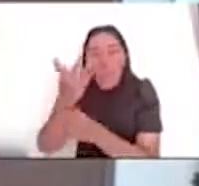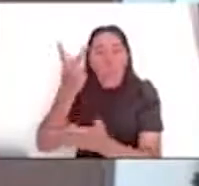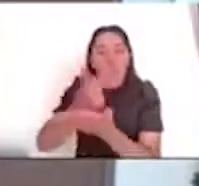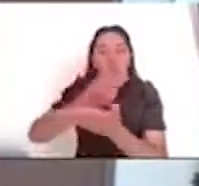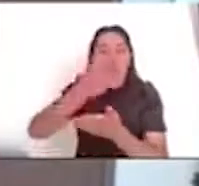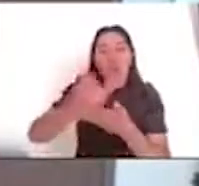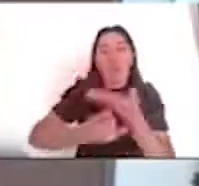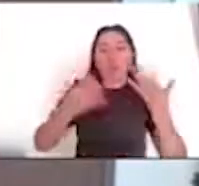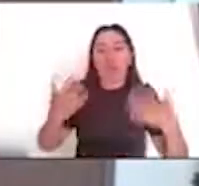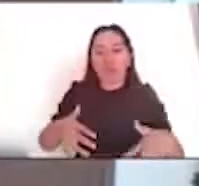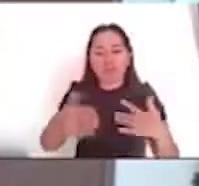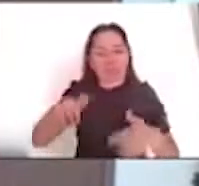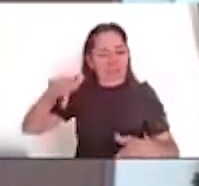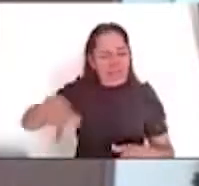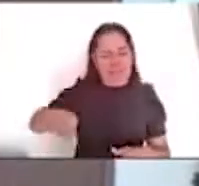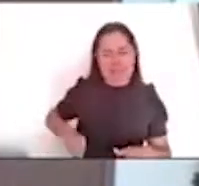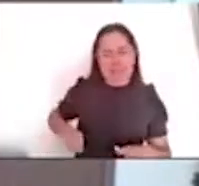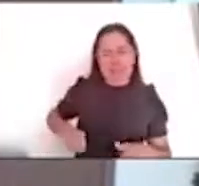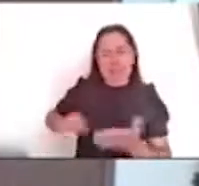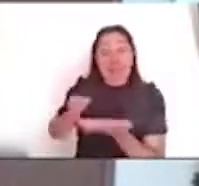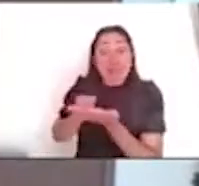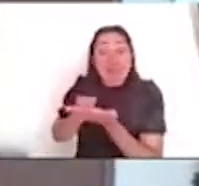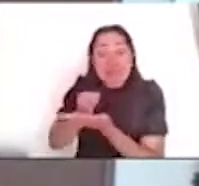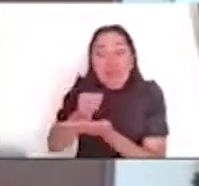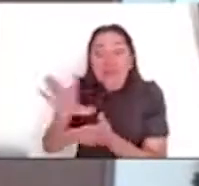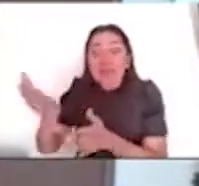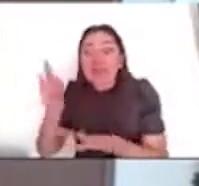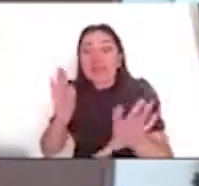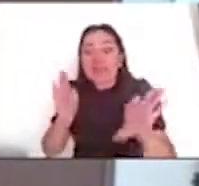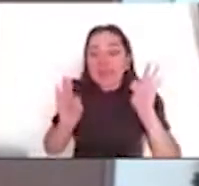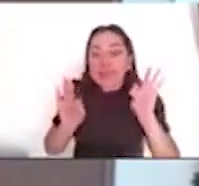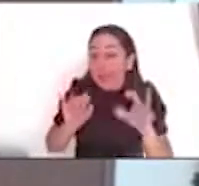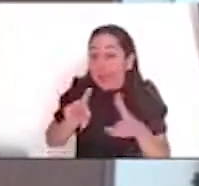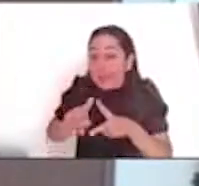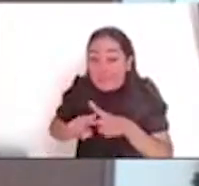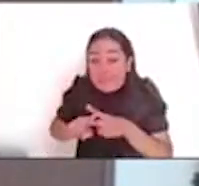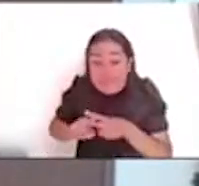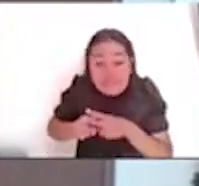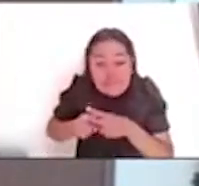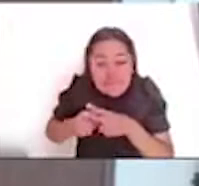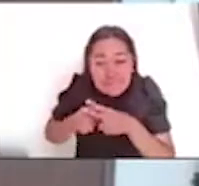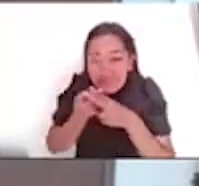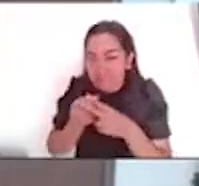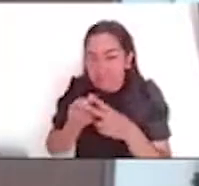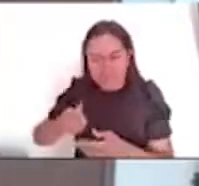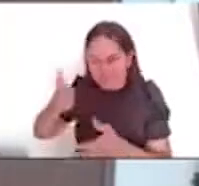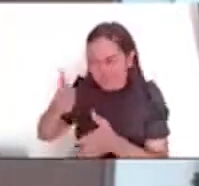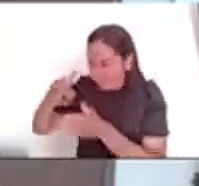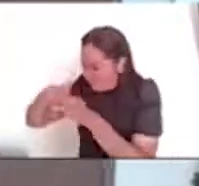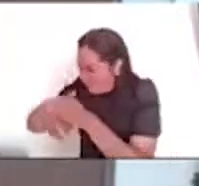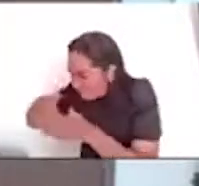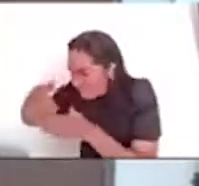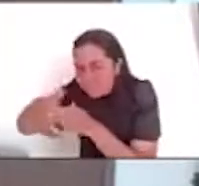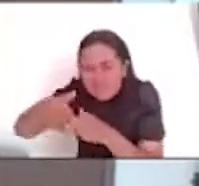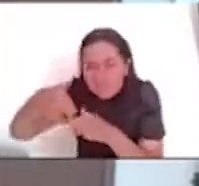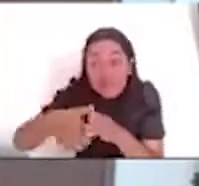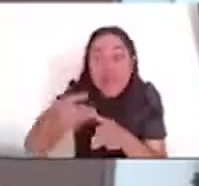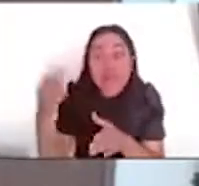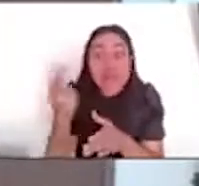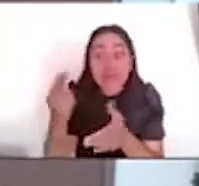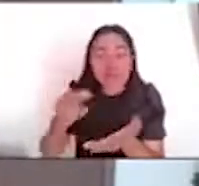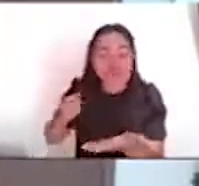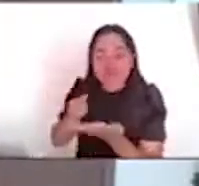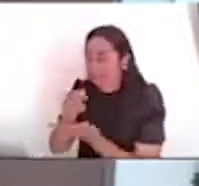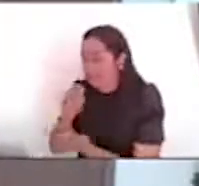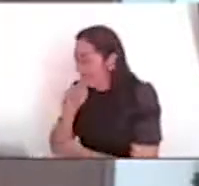decisiones, precisamente para poder empezar a hacer el proceso de excavación. Creo que toma de decisiones que no han parado en todo,